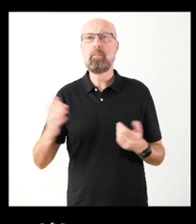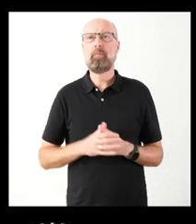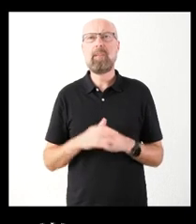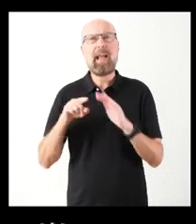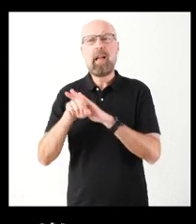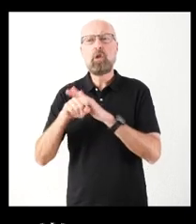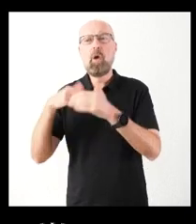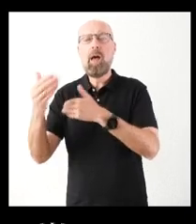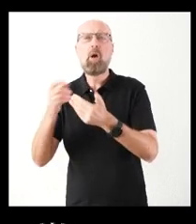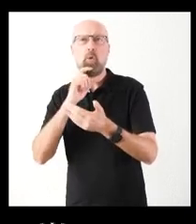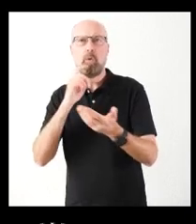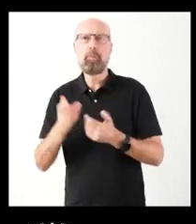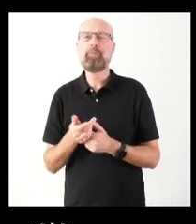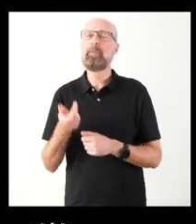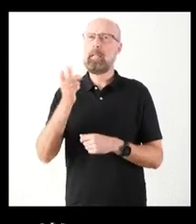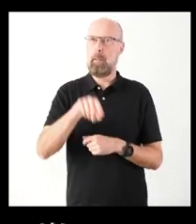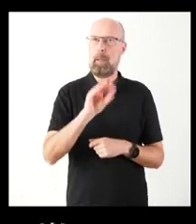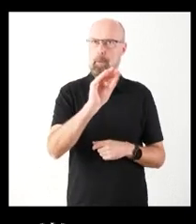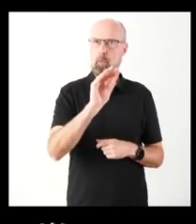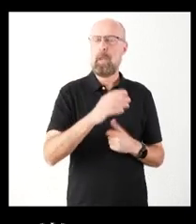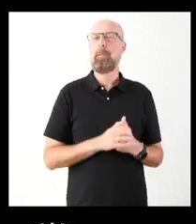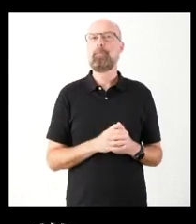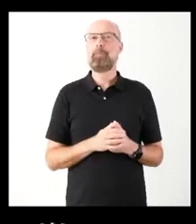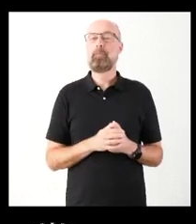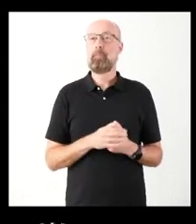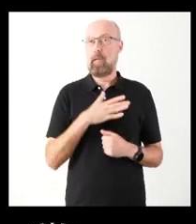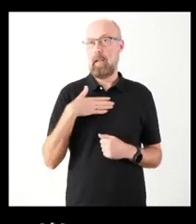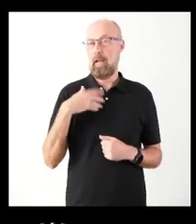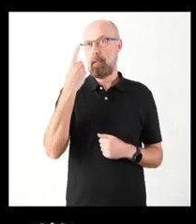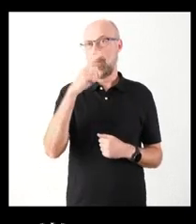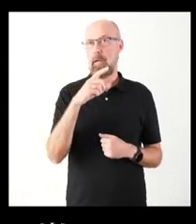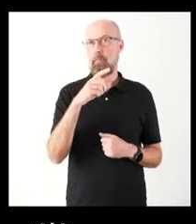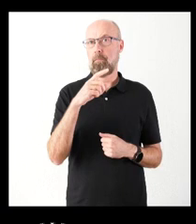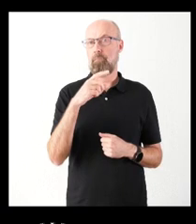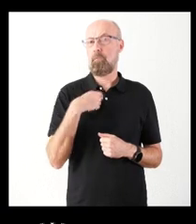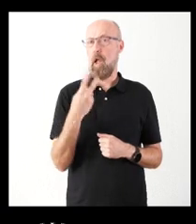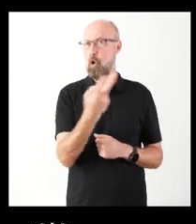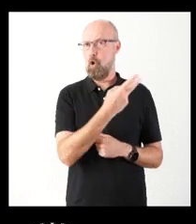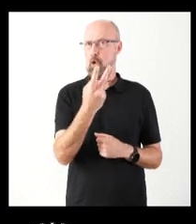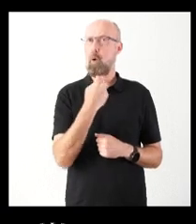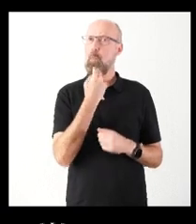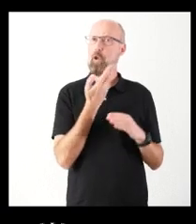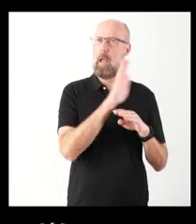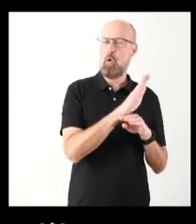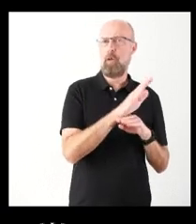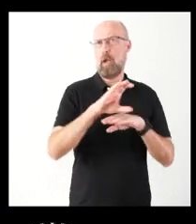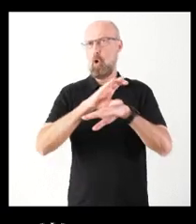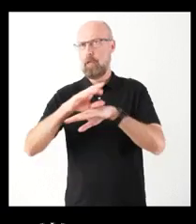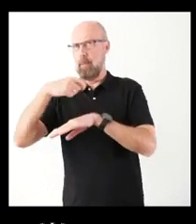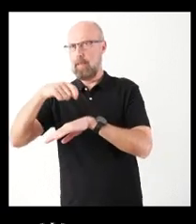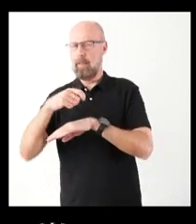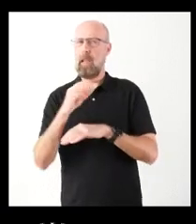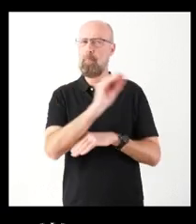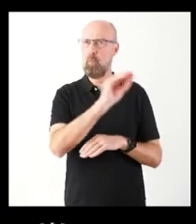informan. Y después, una pregunta que quería hacer extensiva a ambos, tanto al portavoz como al consejero de la Presidencia.